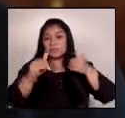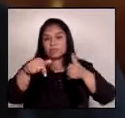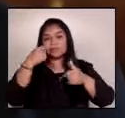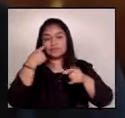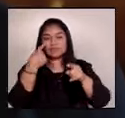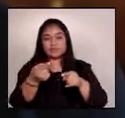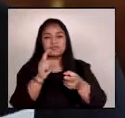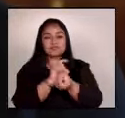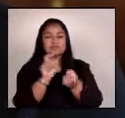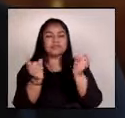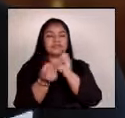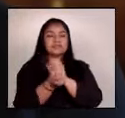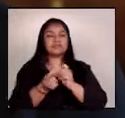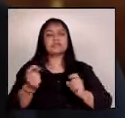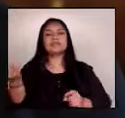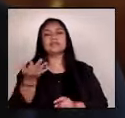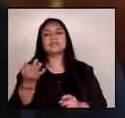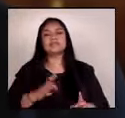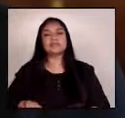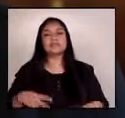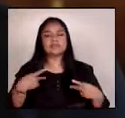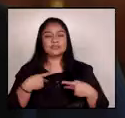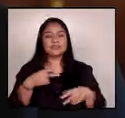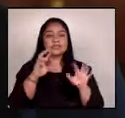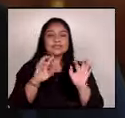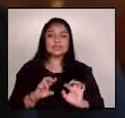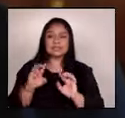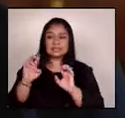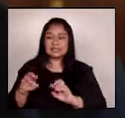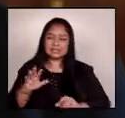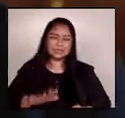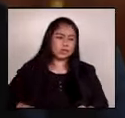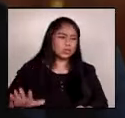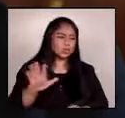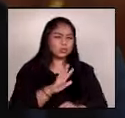calidad de vida de los guatemaltecos en todo el país.